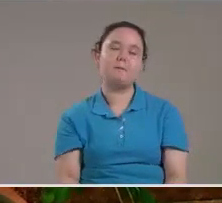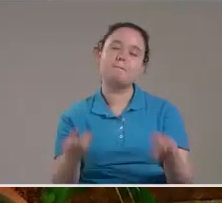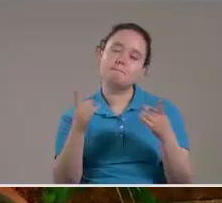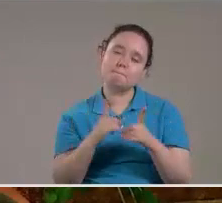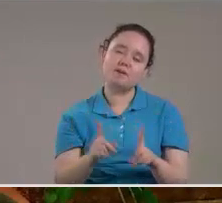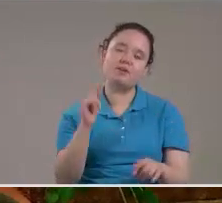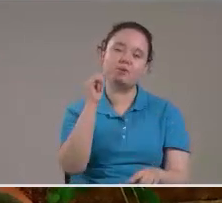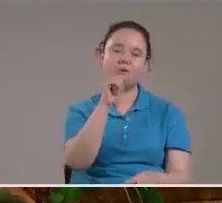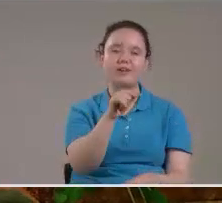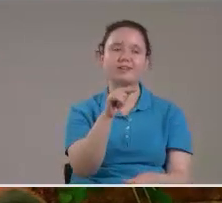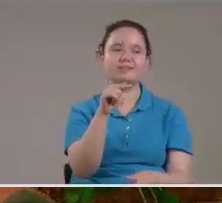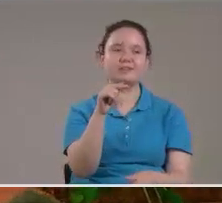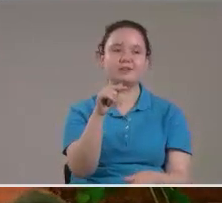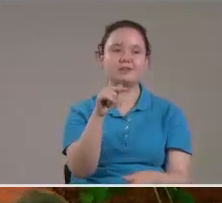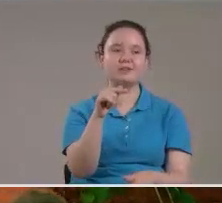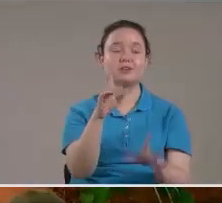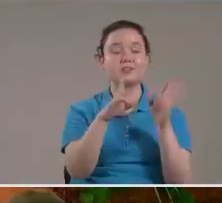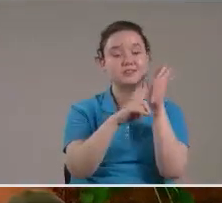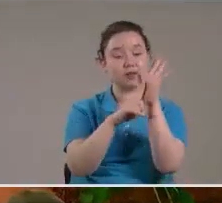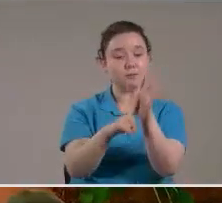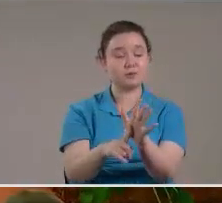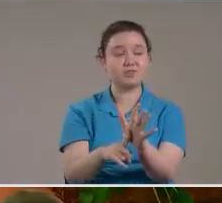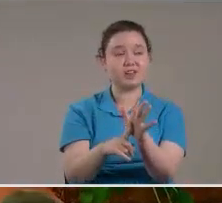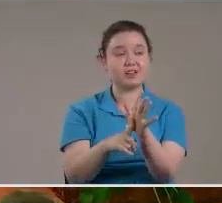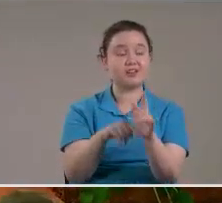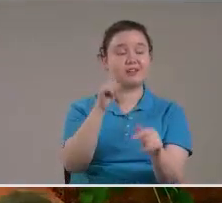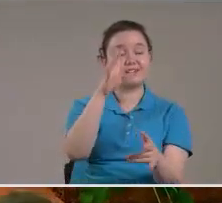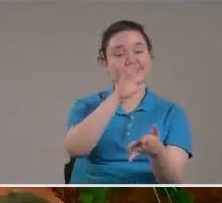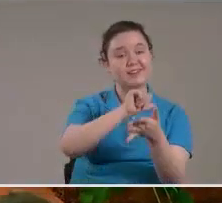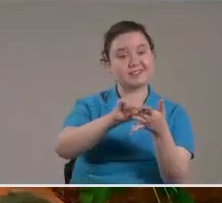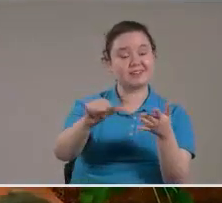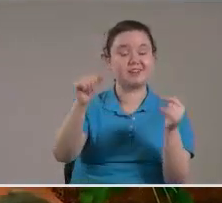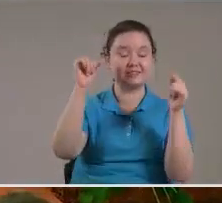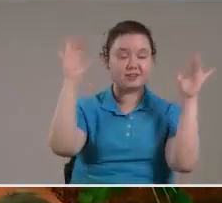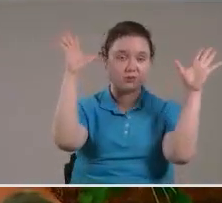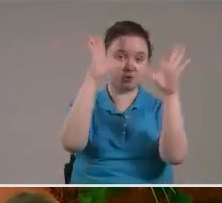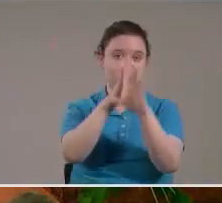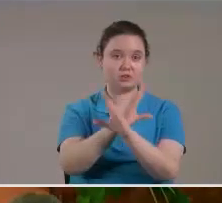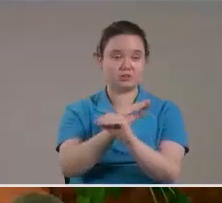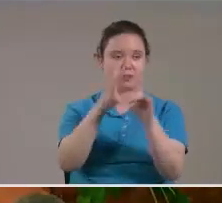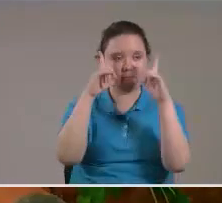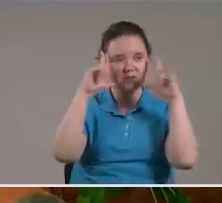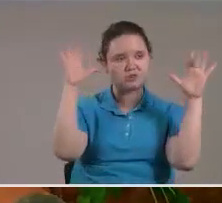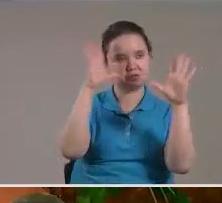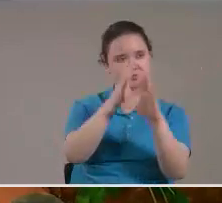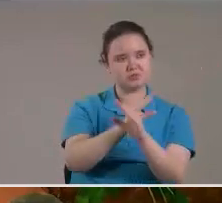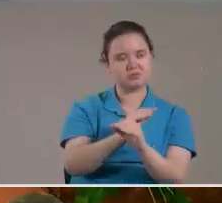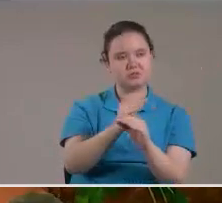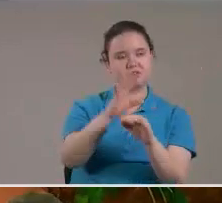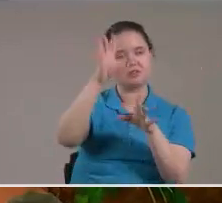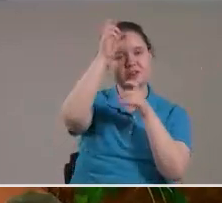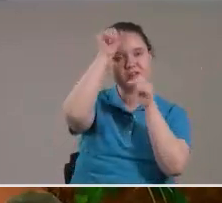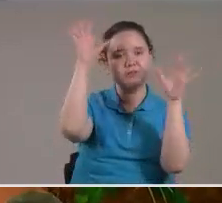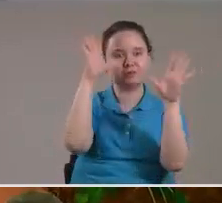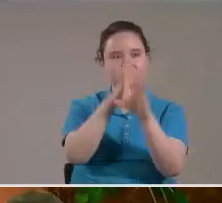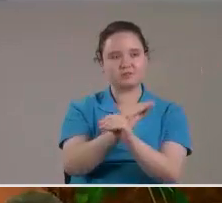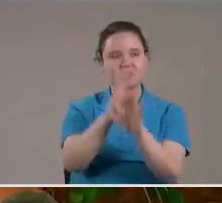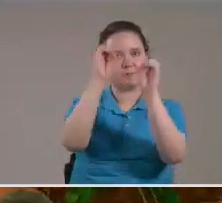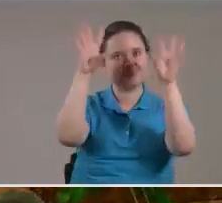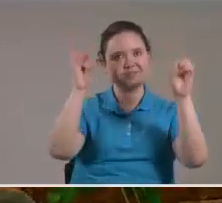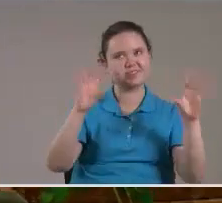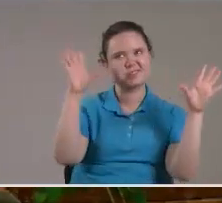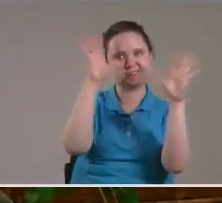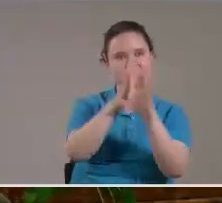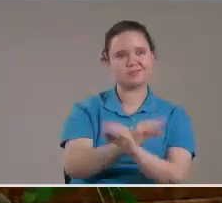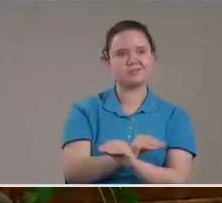Pero esto se va a dar ¿Cuándo? ¿Cuál va a ser la señal? Oscurecimiento del sol De la luna Y de las